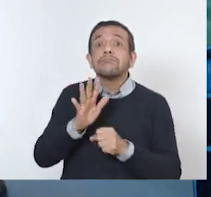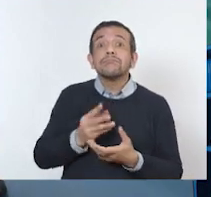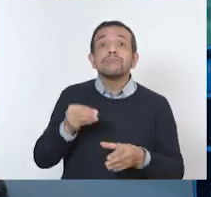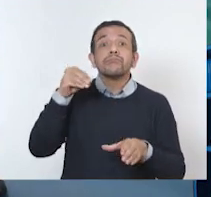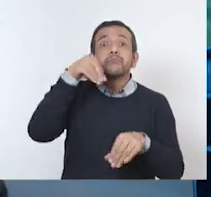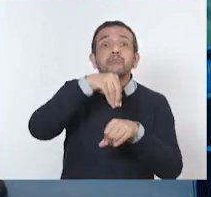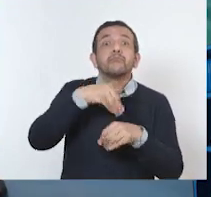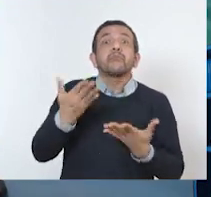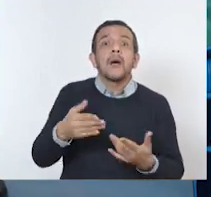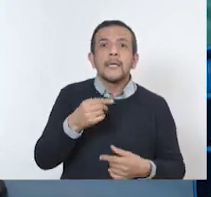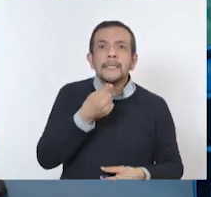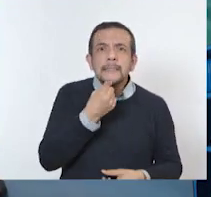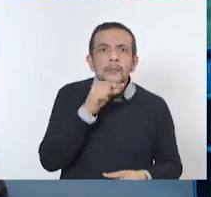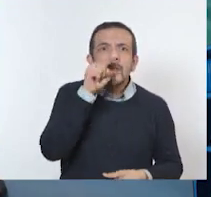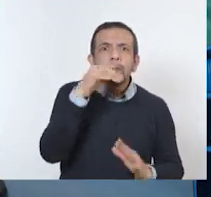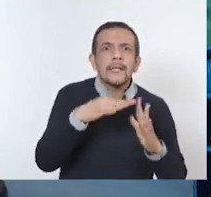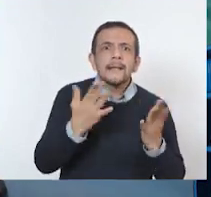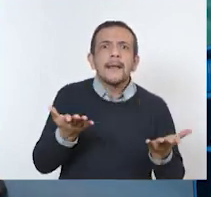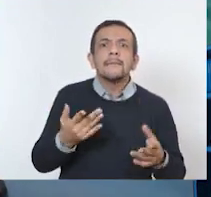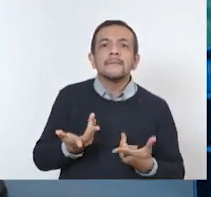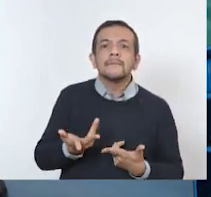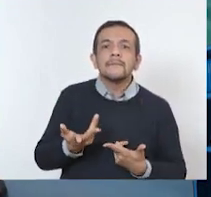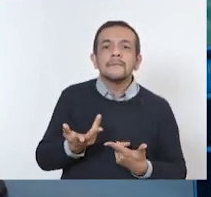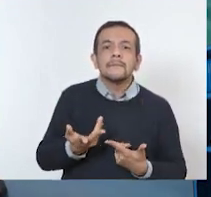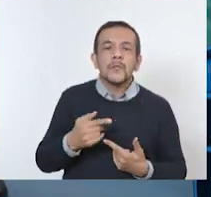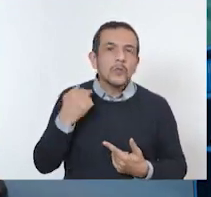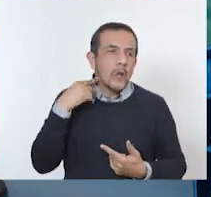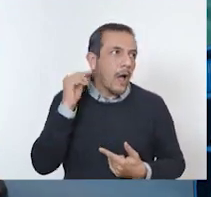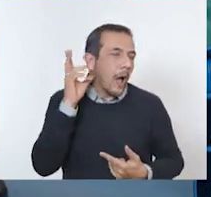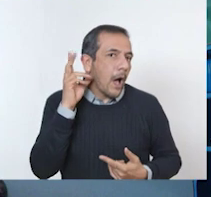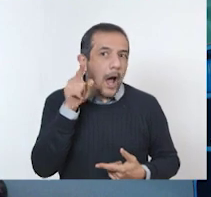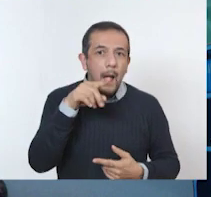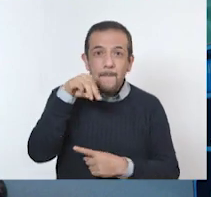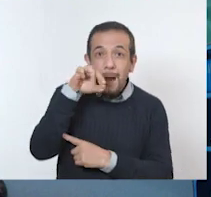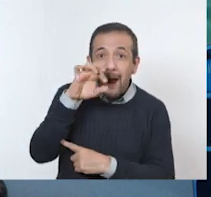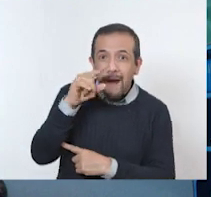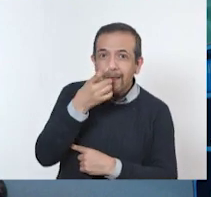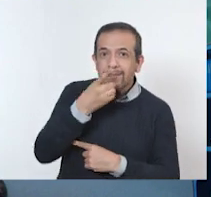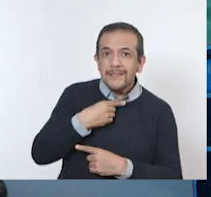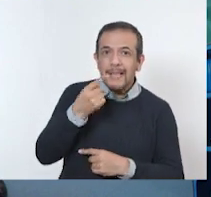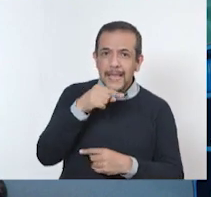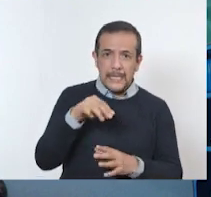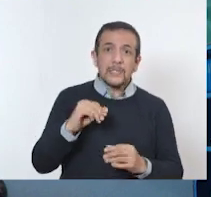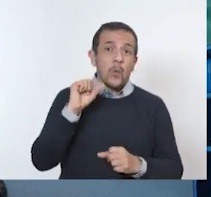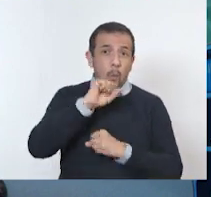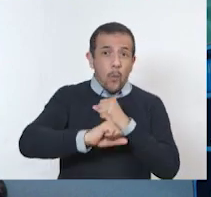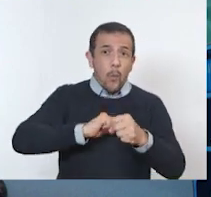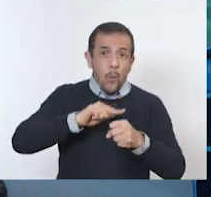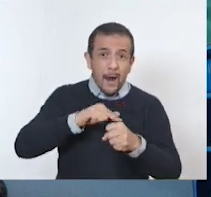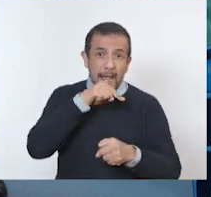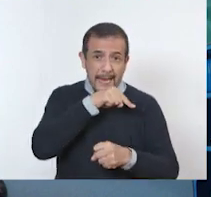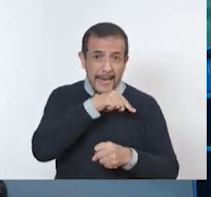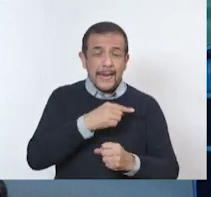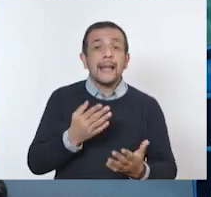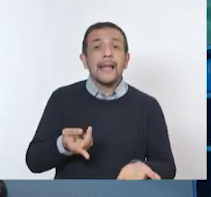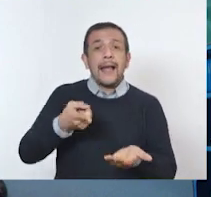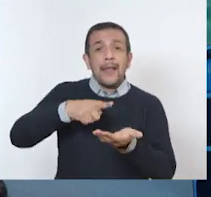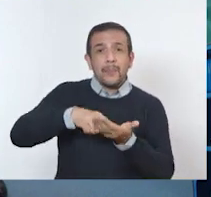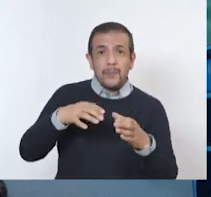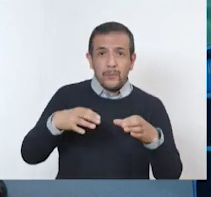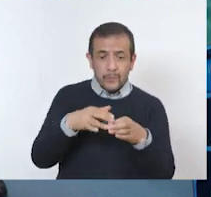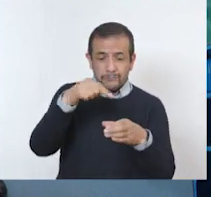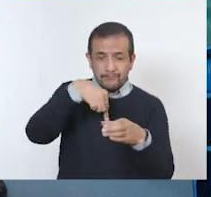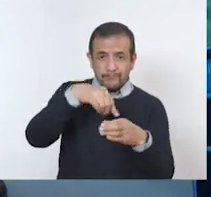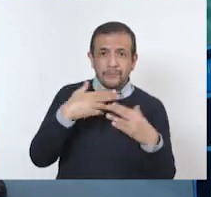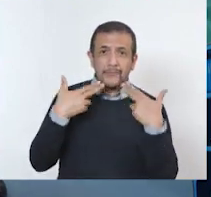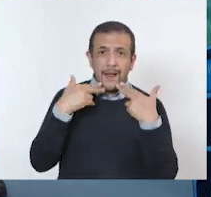A ver, maestro, ¿qué le dicen los niños y niñas en casa esta vez a usted? Yo estoy escuchando a María que nos está diciendo que es un animal de granja. ¿De